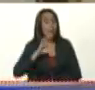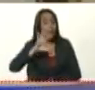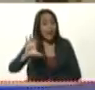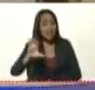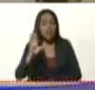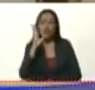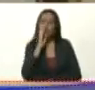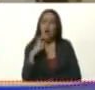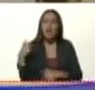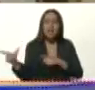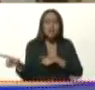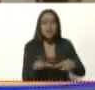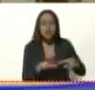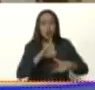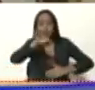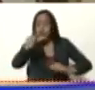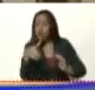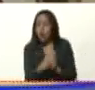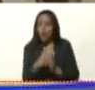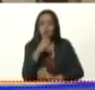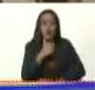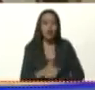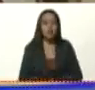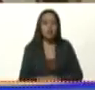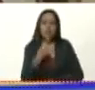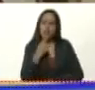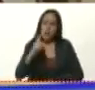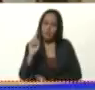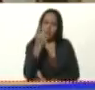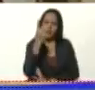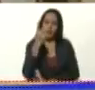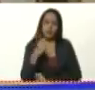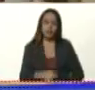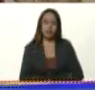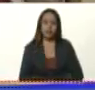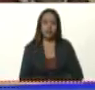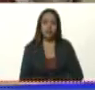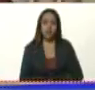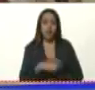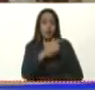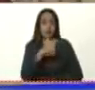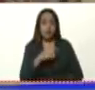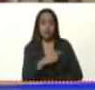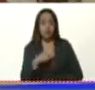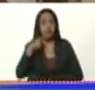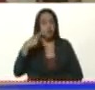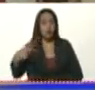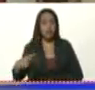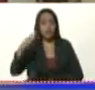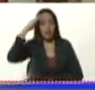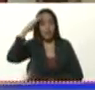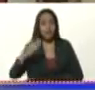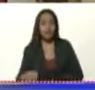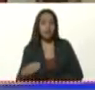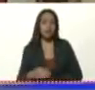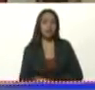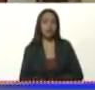suficientemente preparado, se lo digo en primer lugar, a las altas autoridades políticas, militares